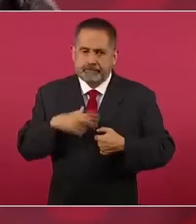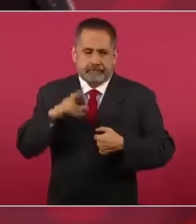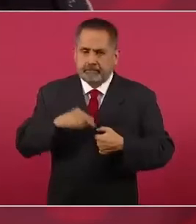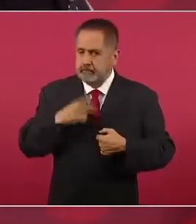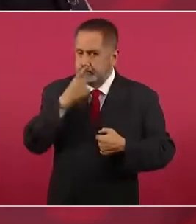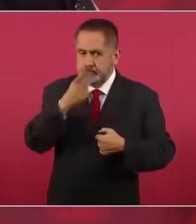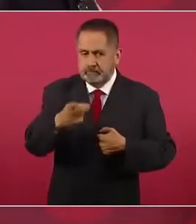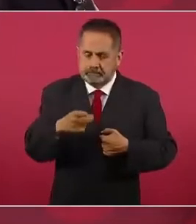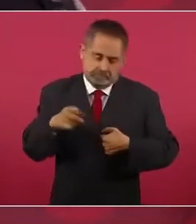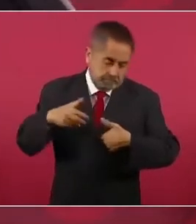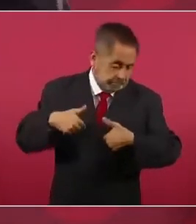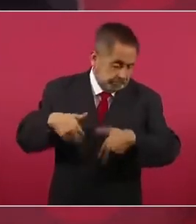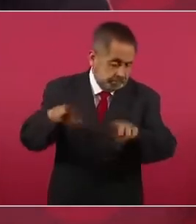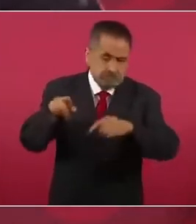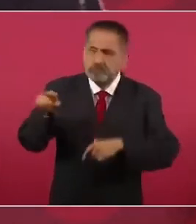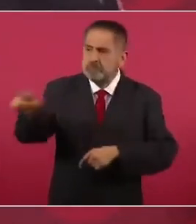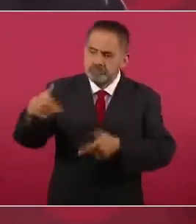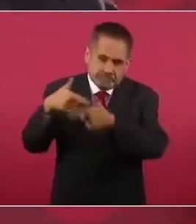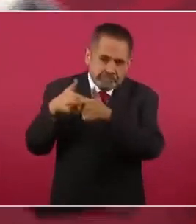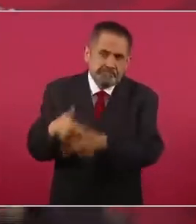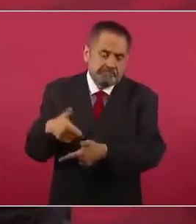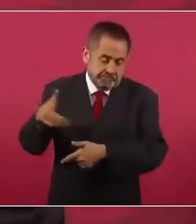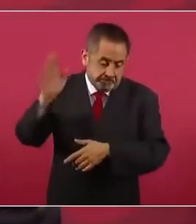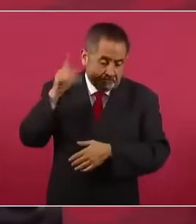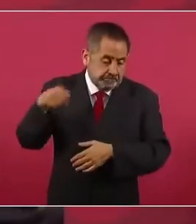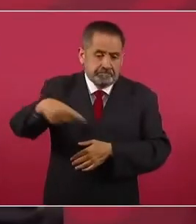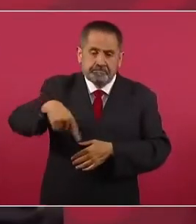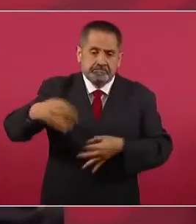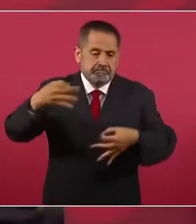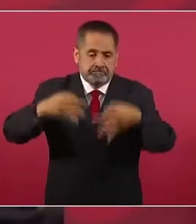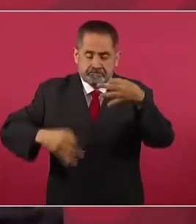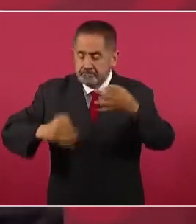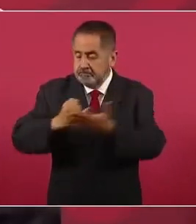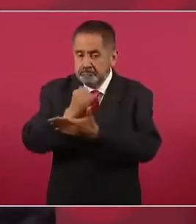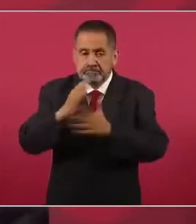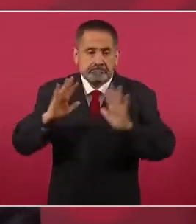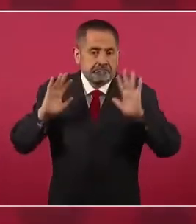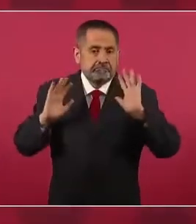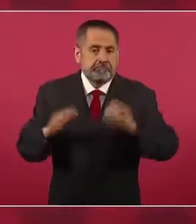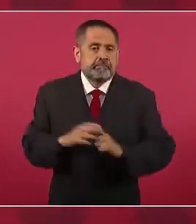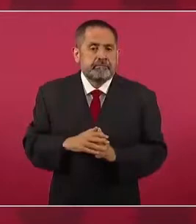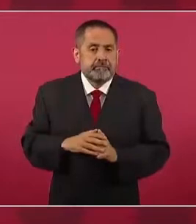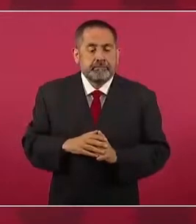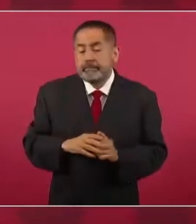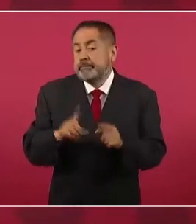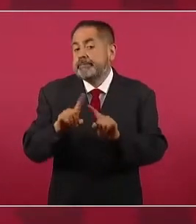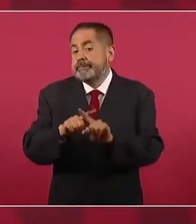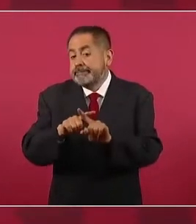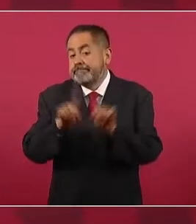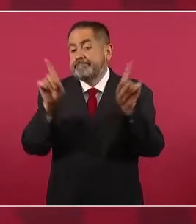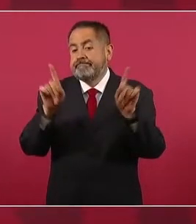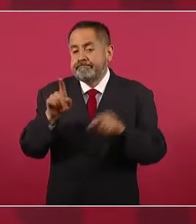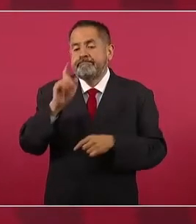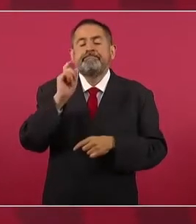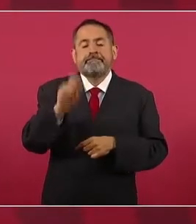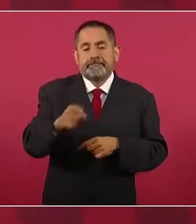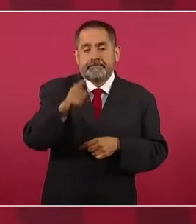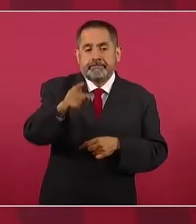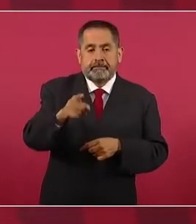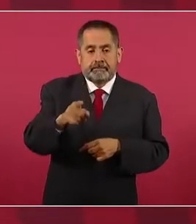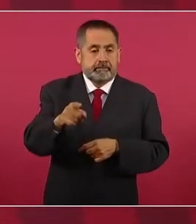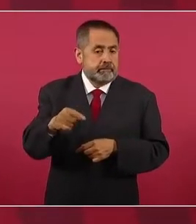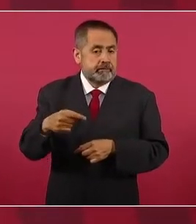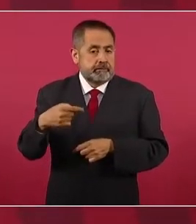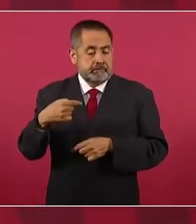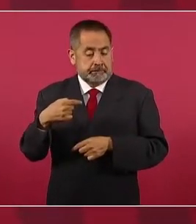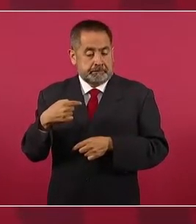No, que presente y que la autoridad resuelva. Pero eso era muy distinto a que